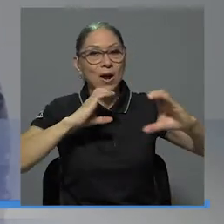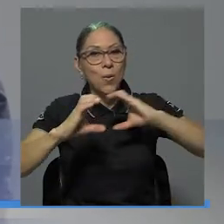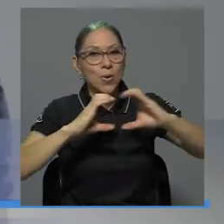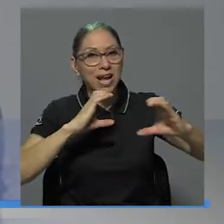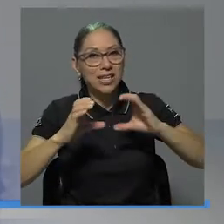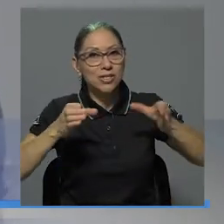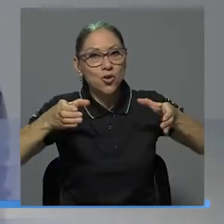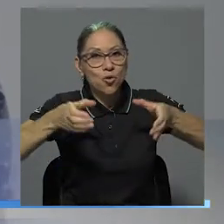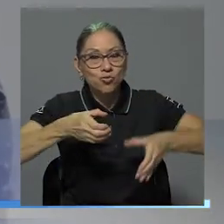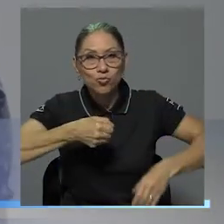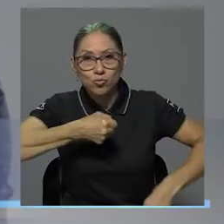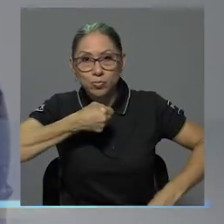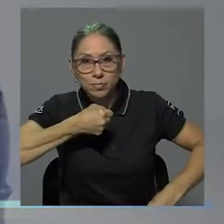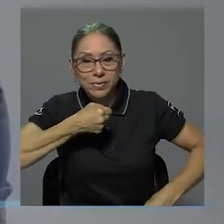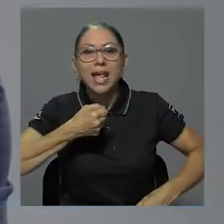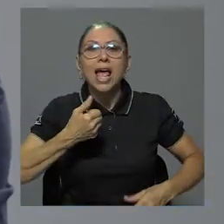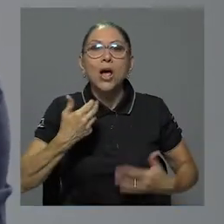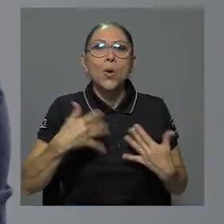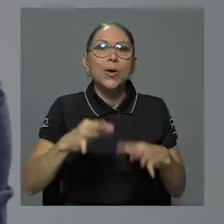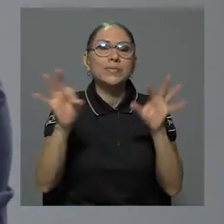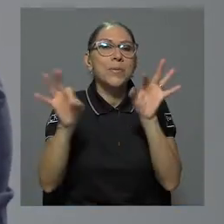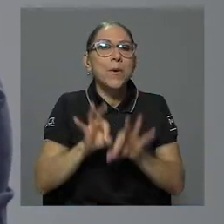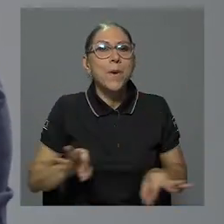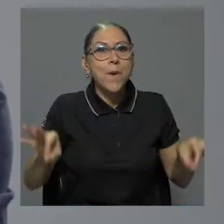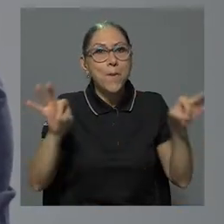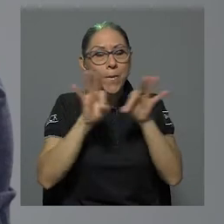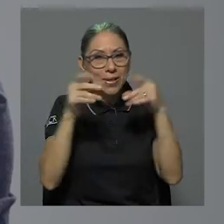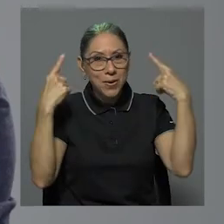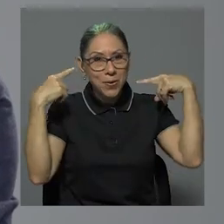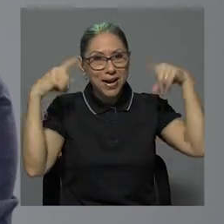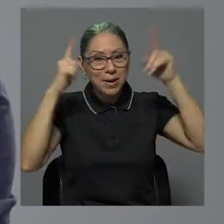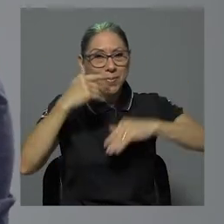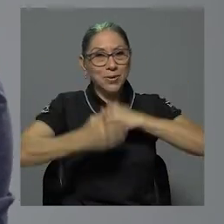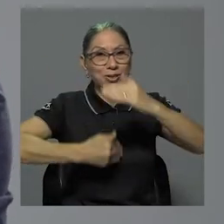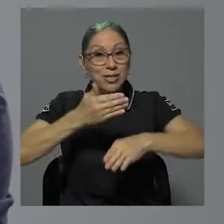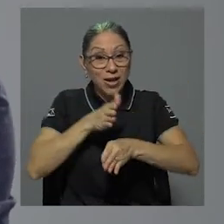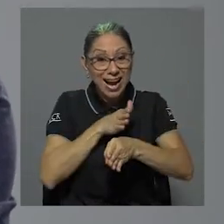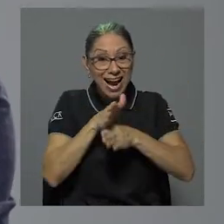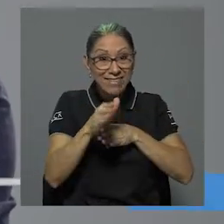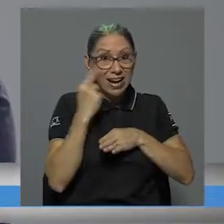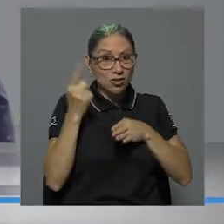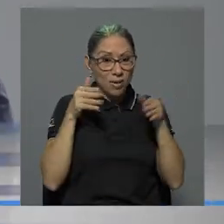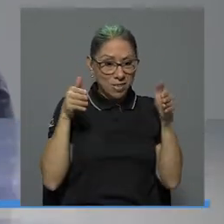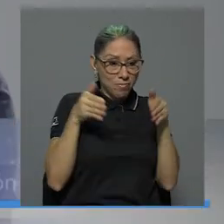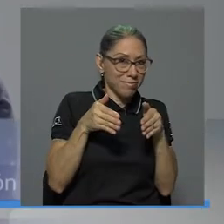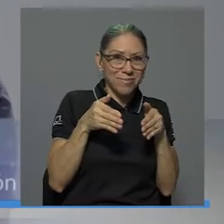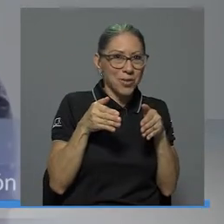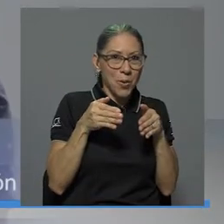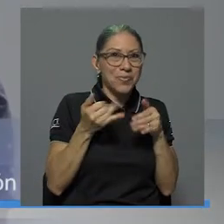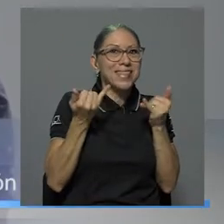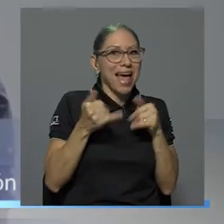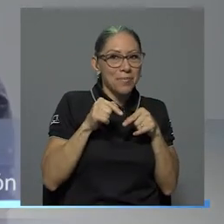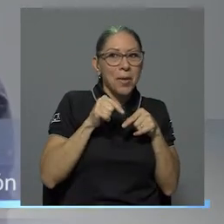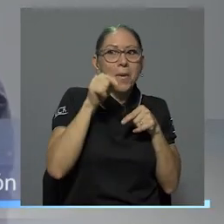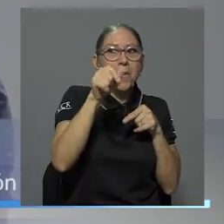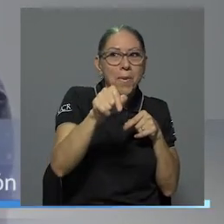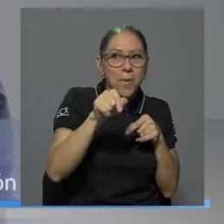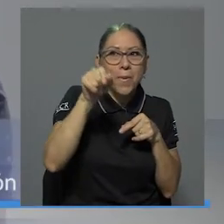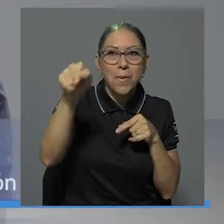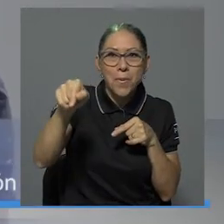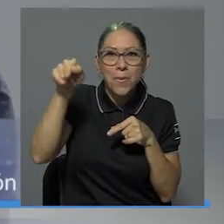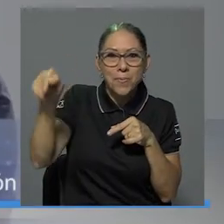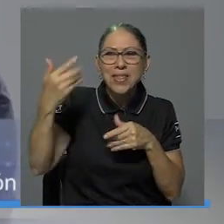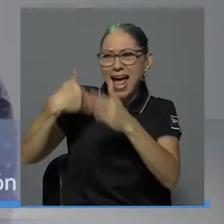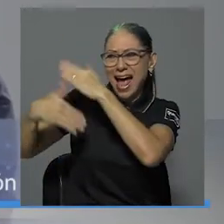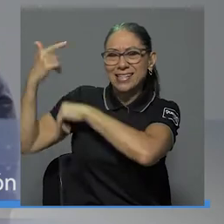un hito realmente lograr este proceso de desconcentración de la carrera. Este proceso comenzó hace bastante tiempo